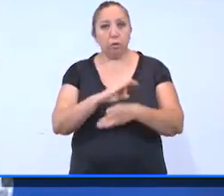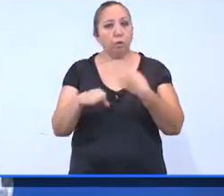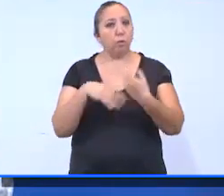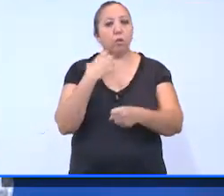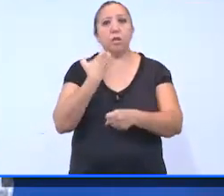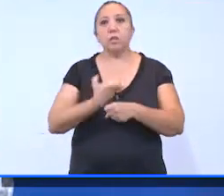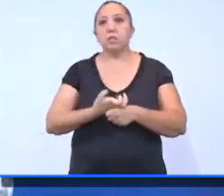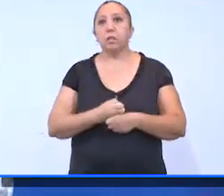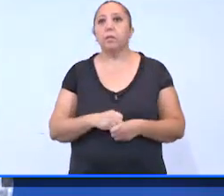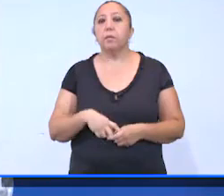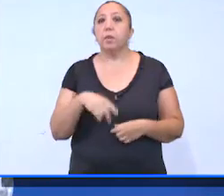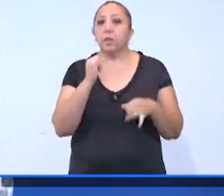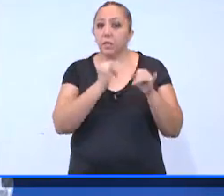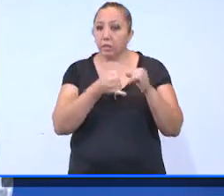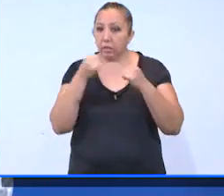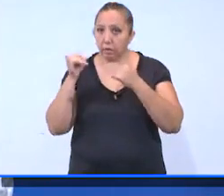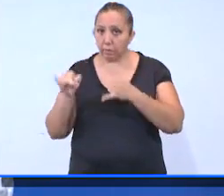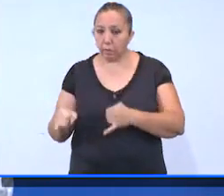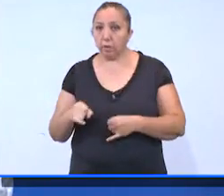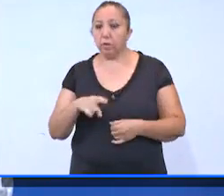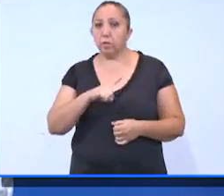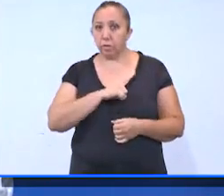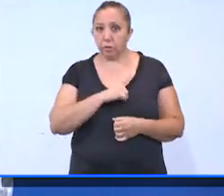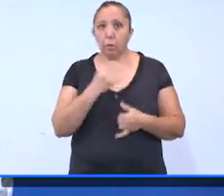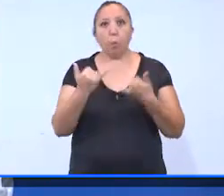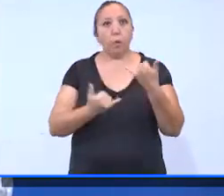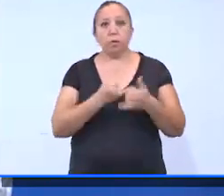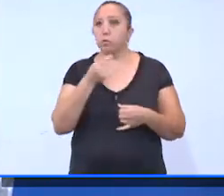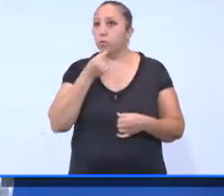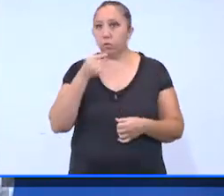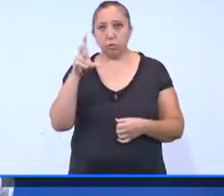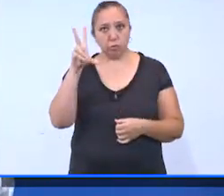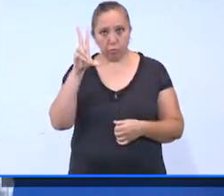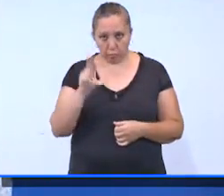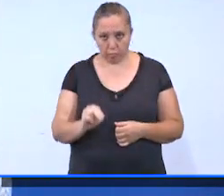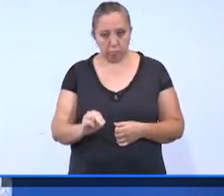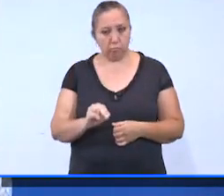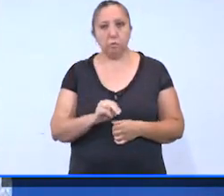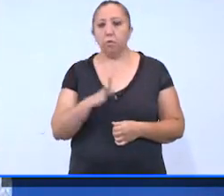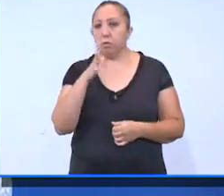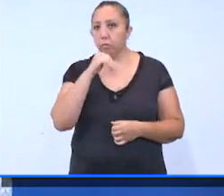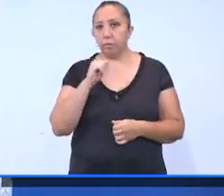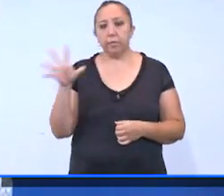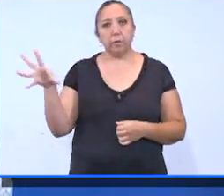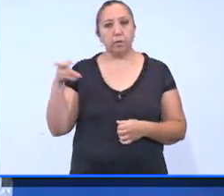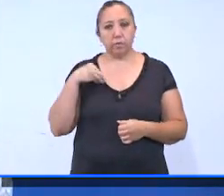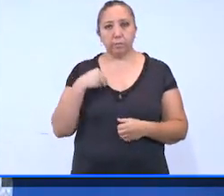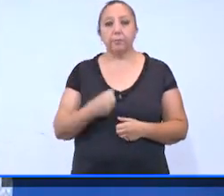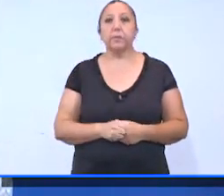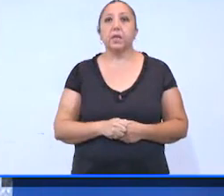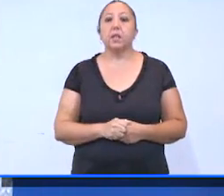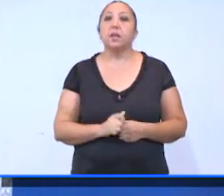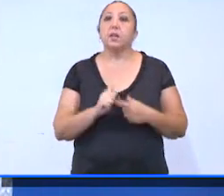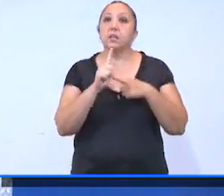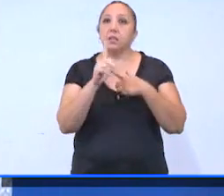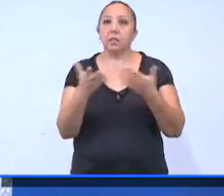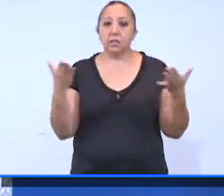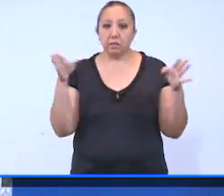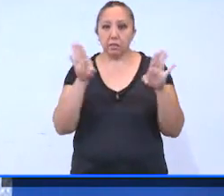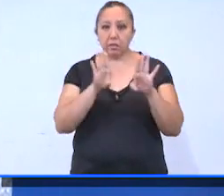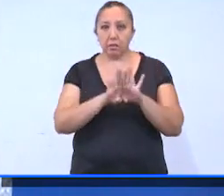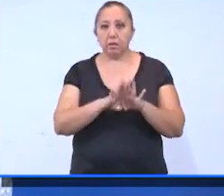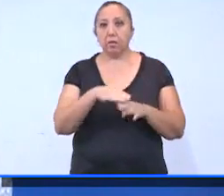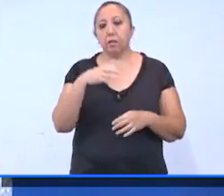para salidas individuales excepto juegos infantiles para evitar contagios por interacción. Se mantendrán cerrados los